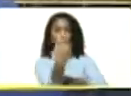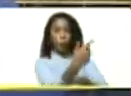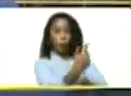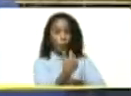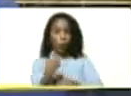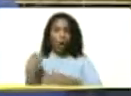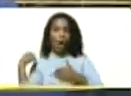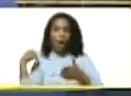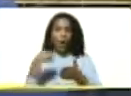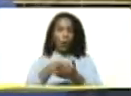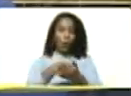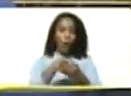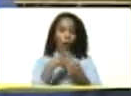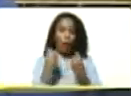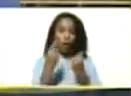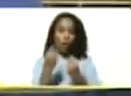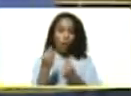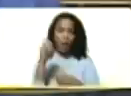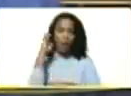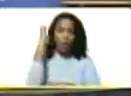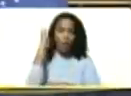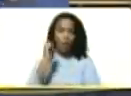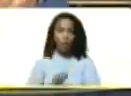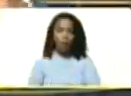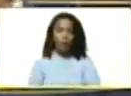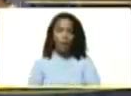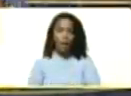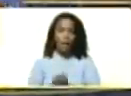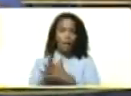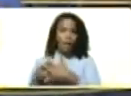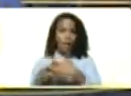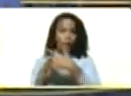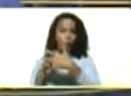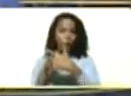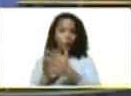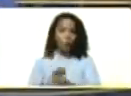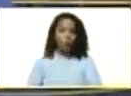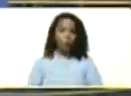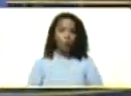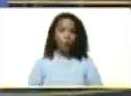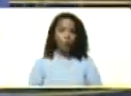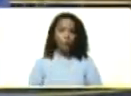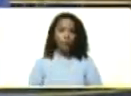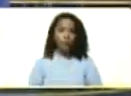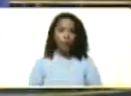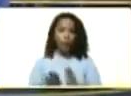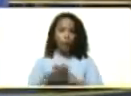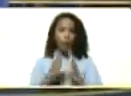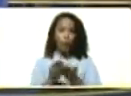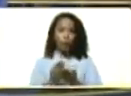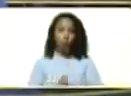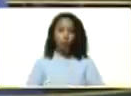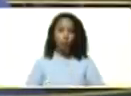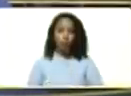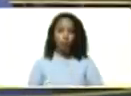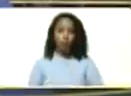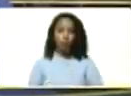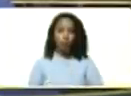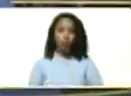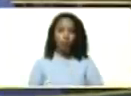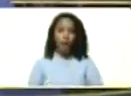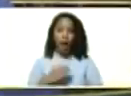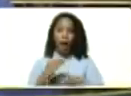economía de Europa, de Estados Unidos y del mundo y ha